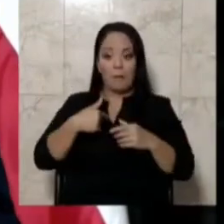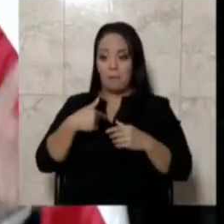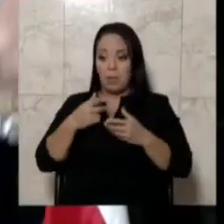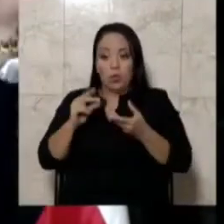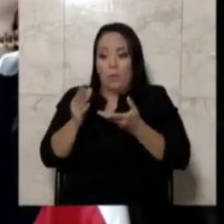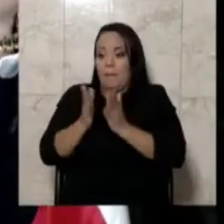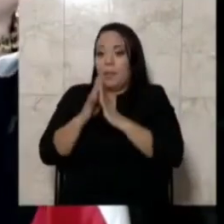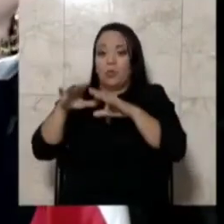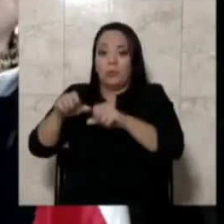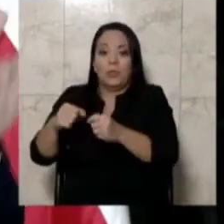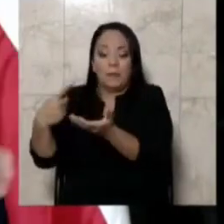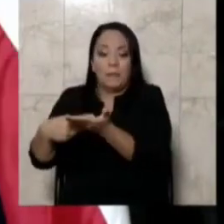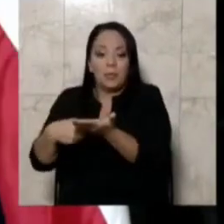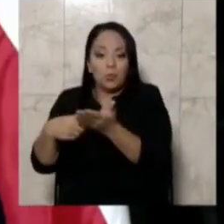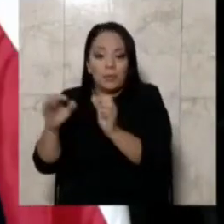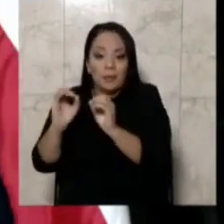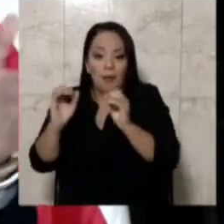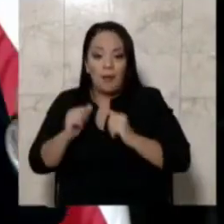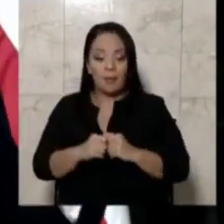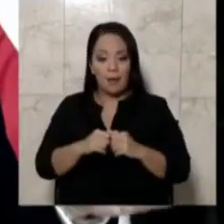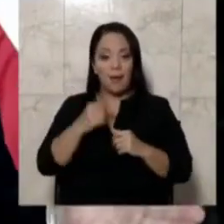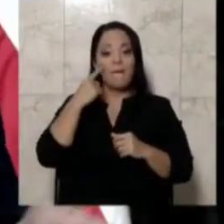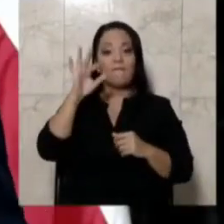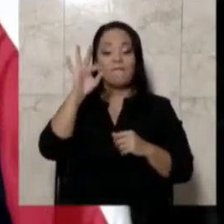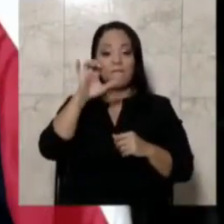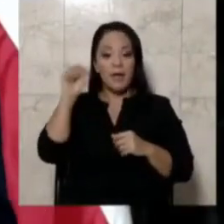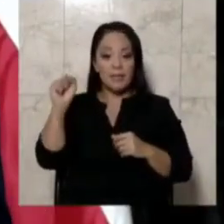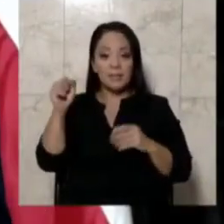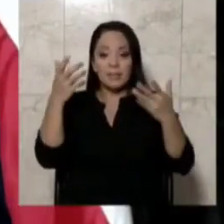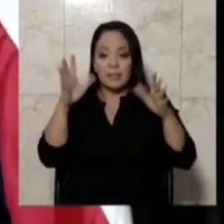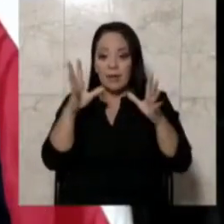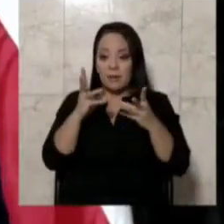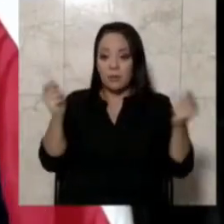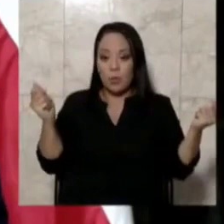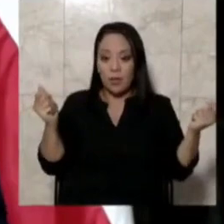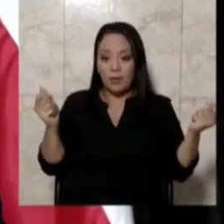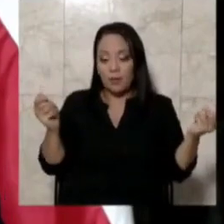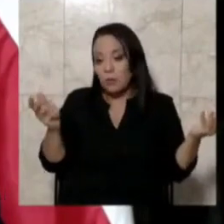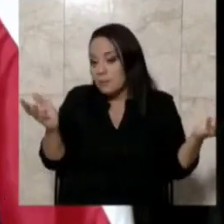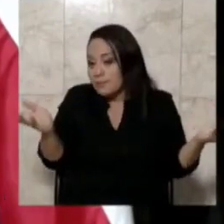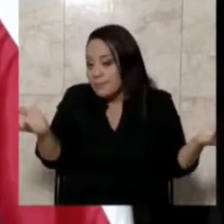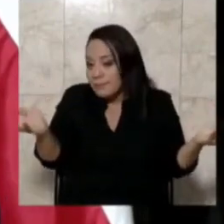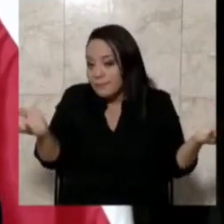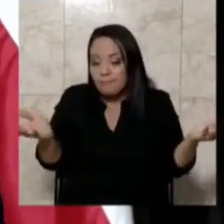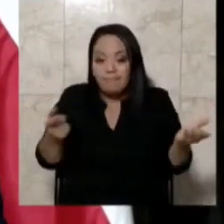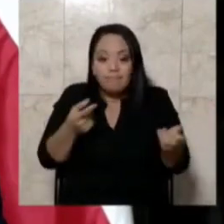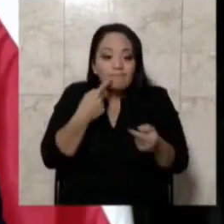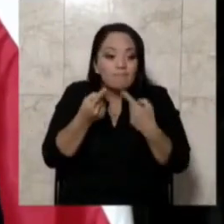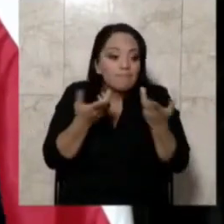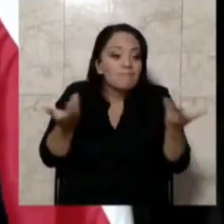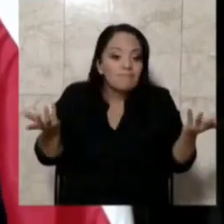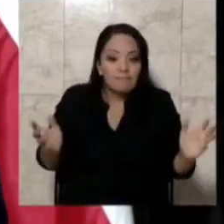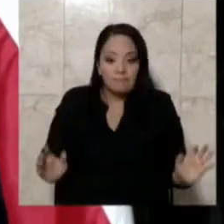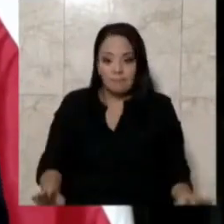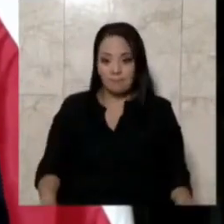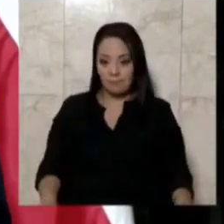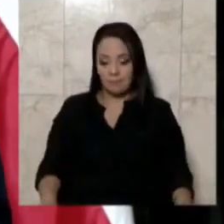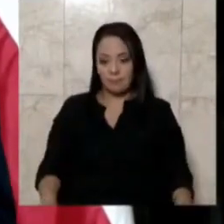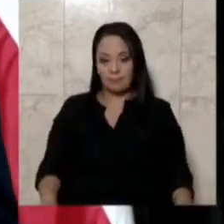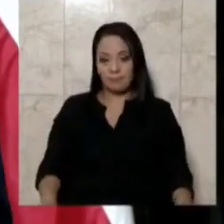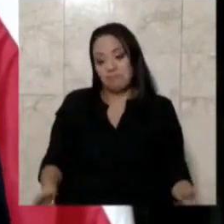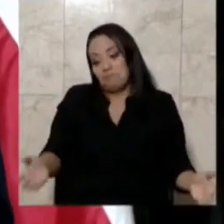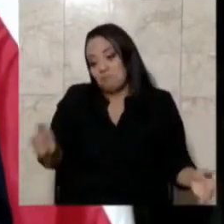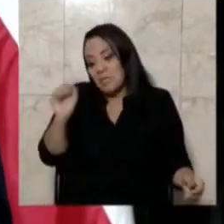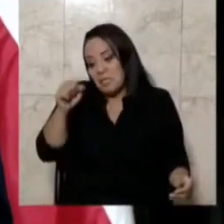nada. El FES ya lo habíamos resuelto. ¿De qué quiere que le diga? Sí, ahí está la